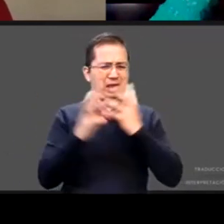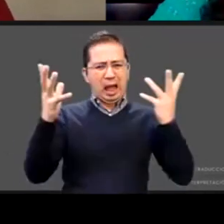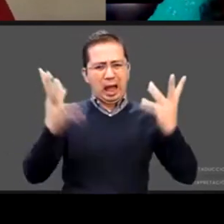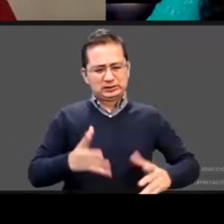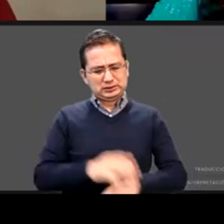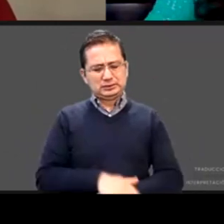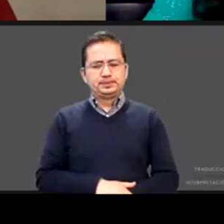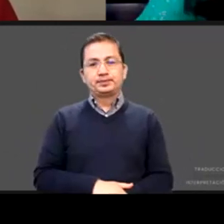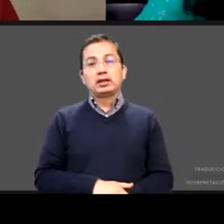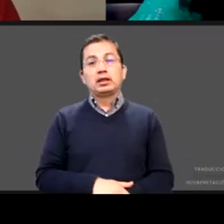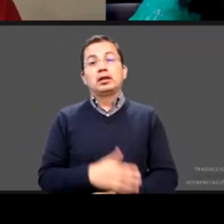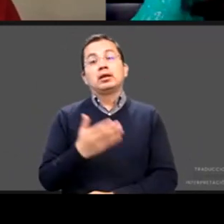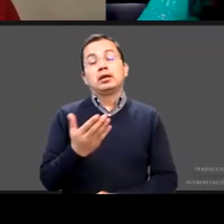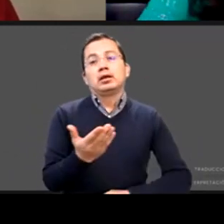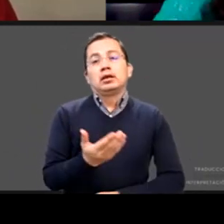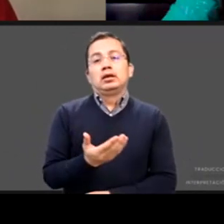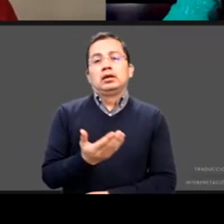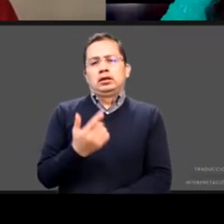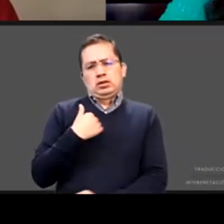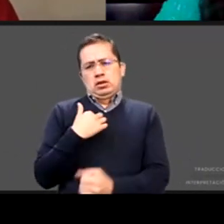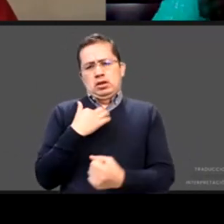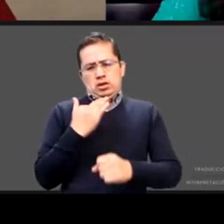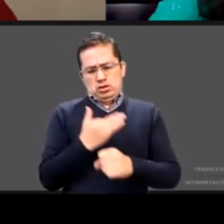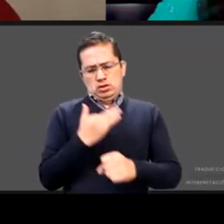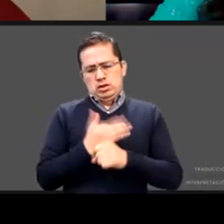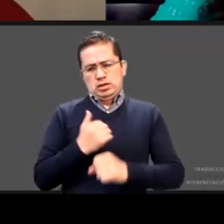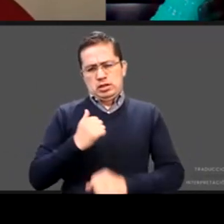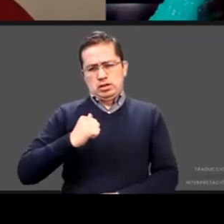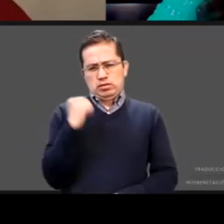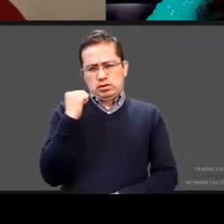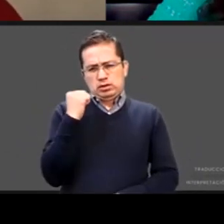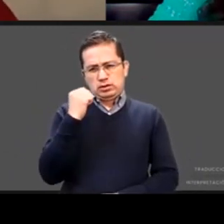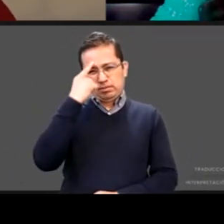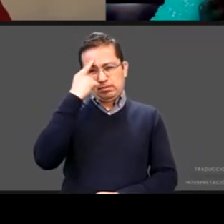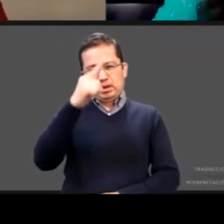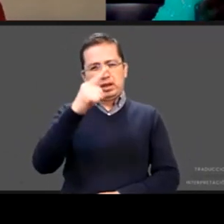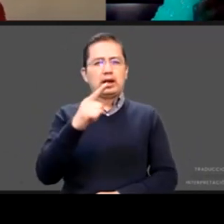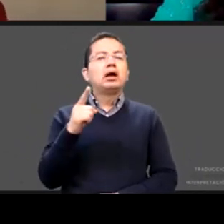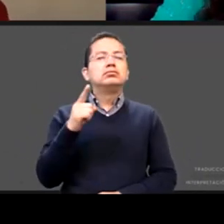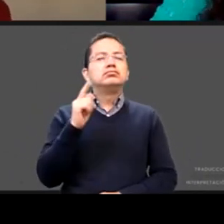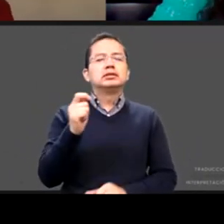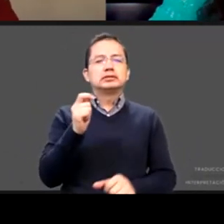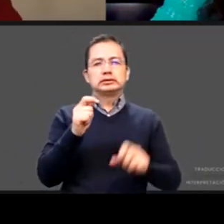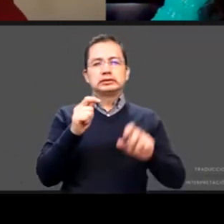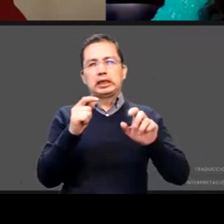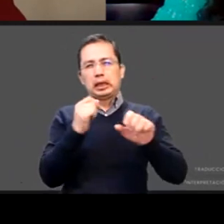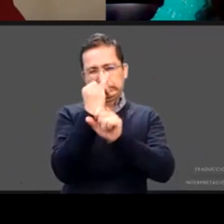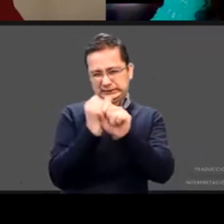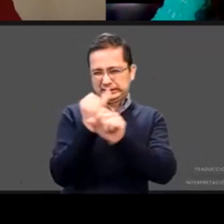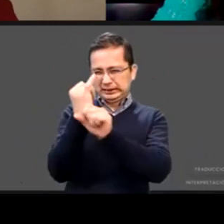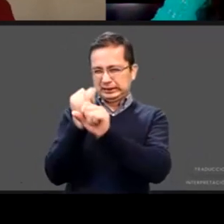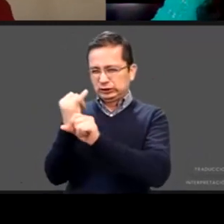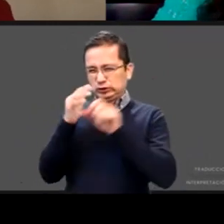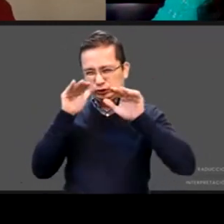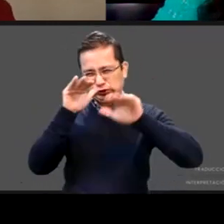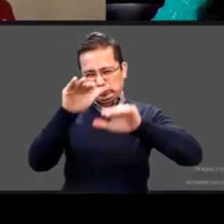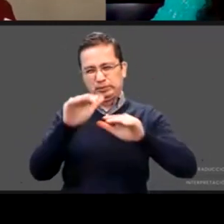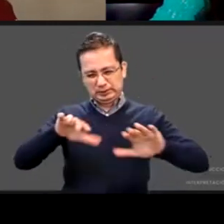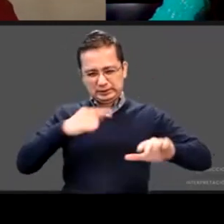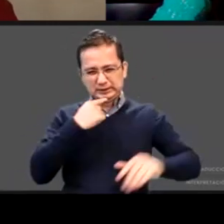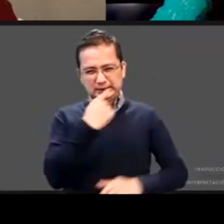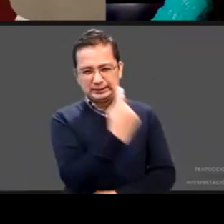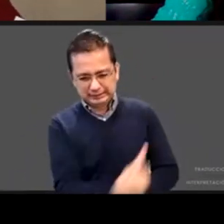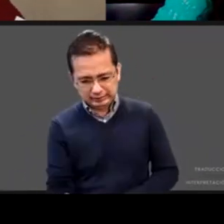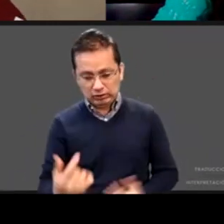concretamente aprovecho para hacer un comercial en cuanto a los estudios desde el pacto por la primera infancia y su coordinación de